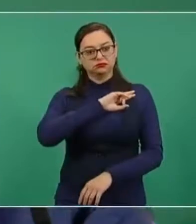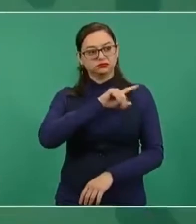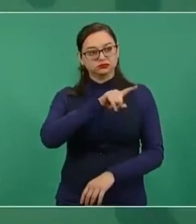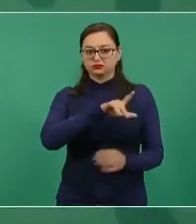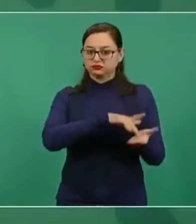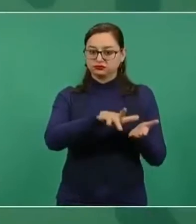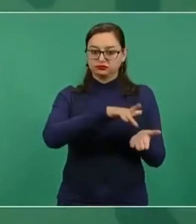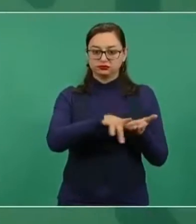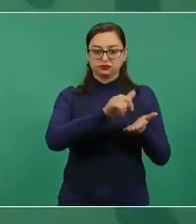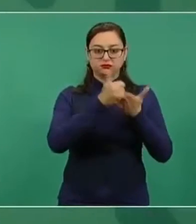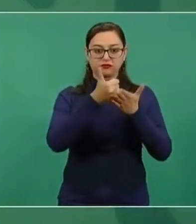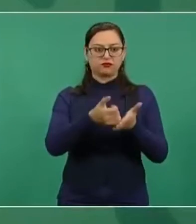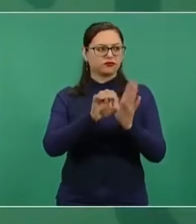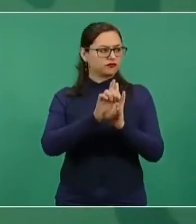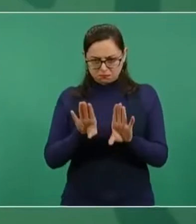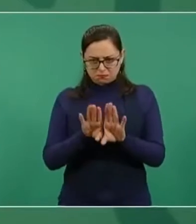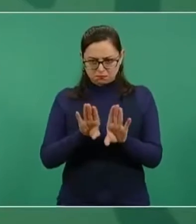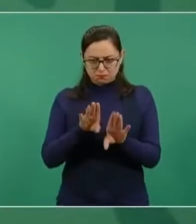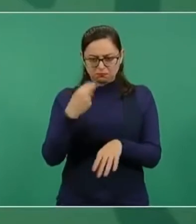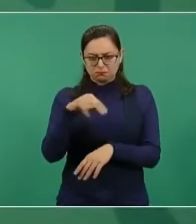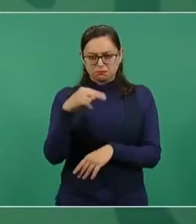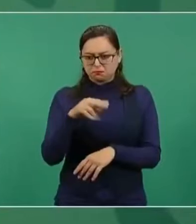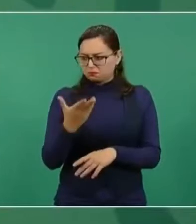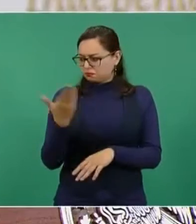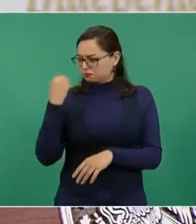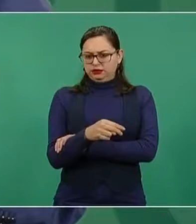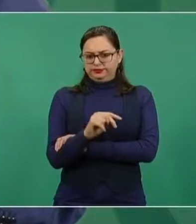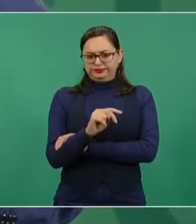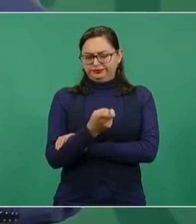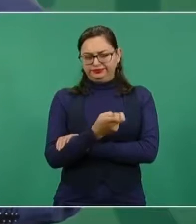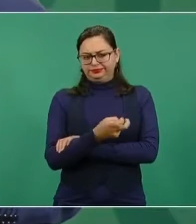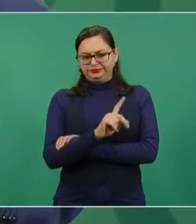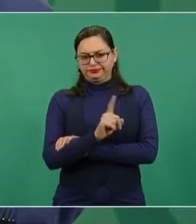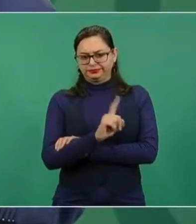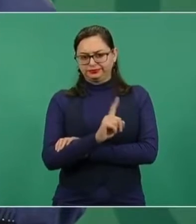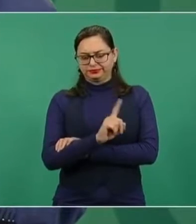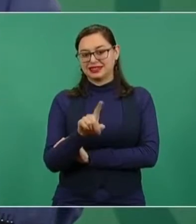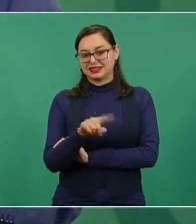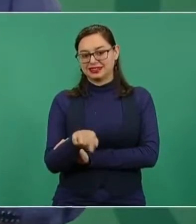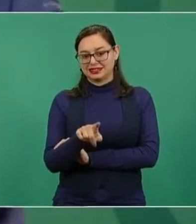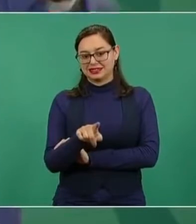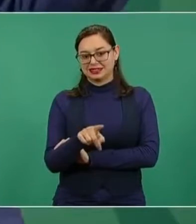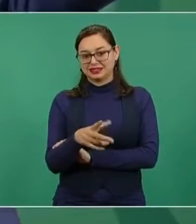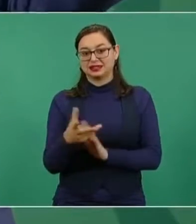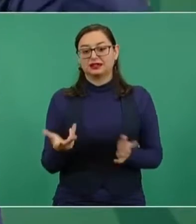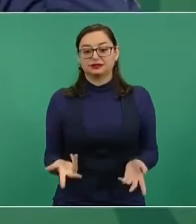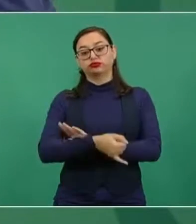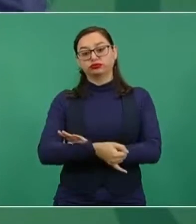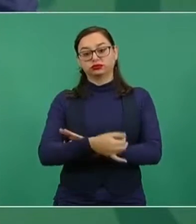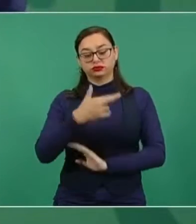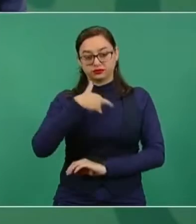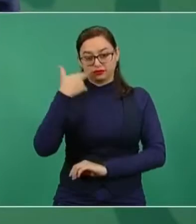señor que estuvo en la cárcel, Yañez, Oceanografía,